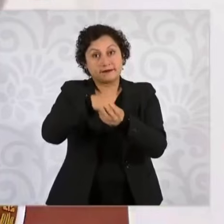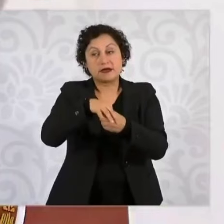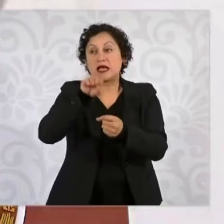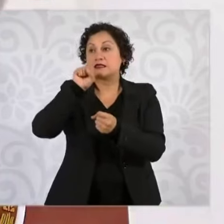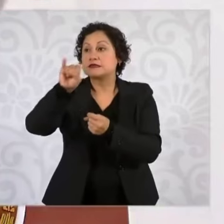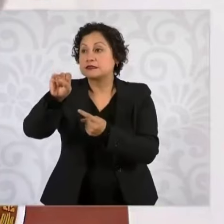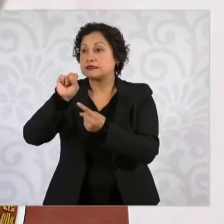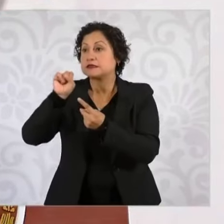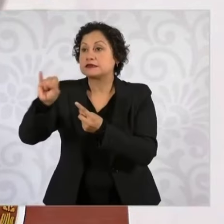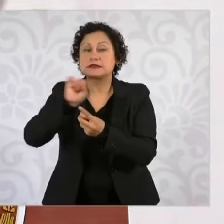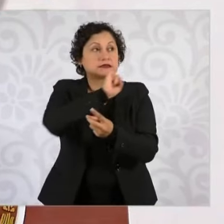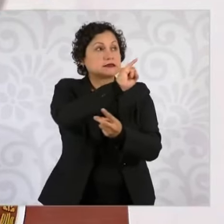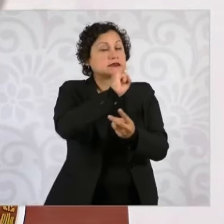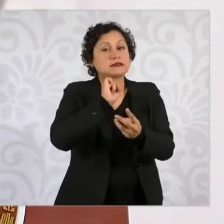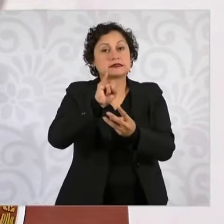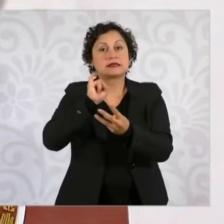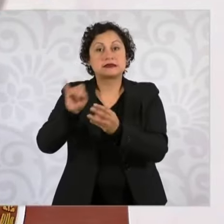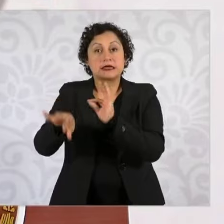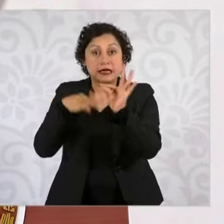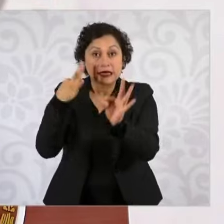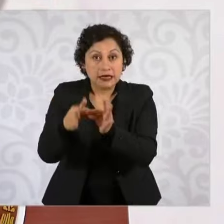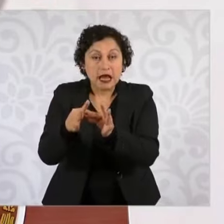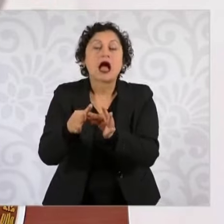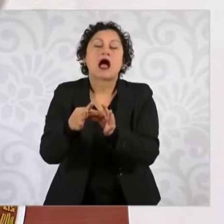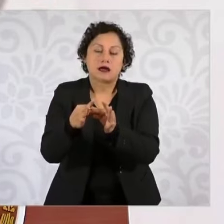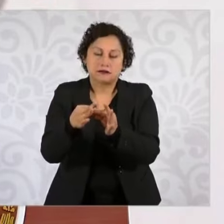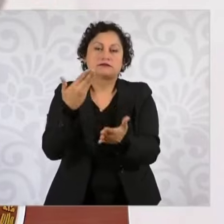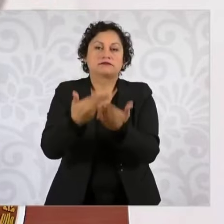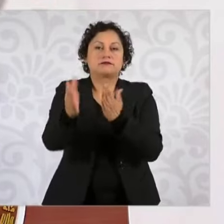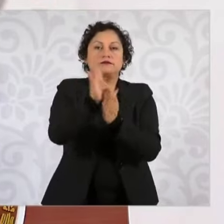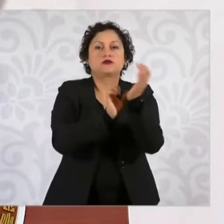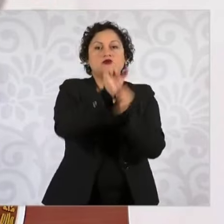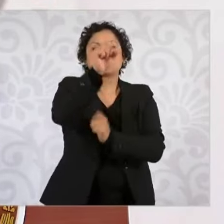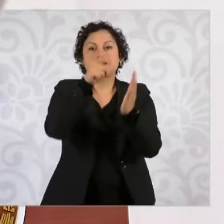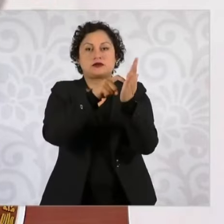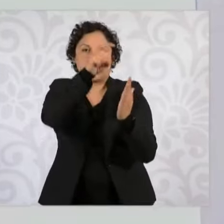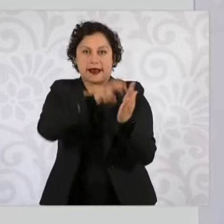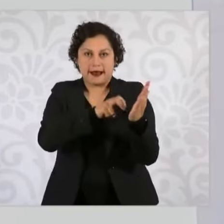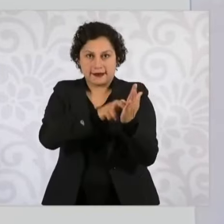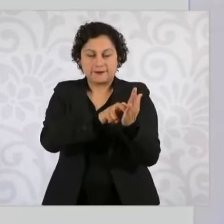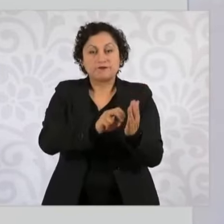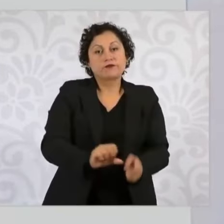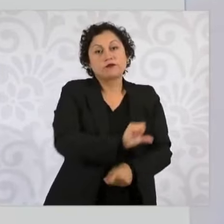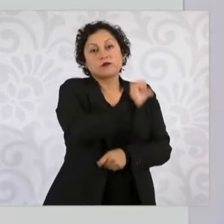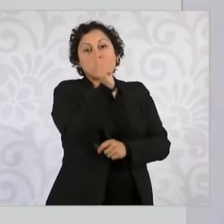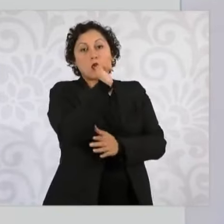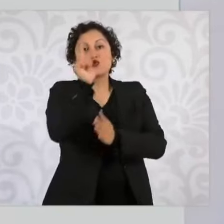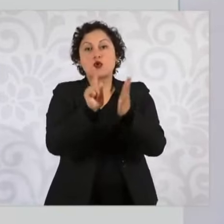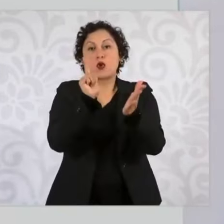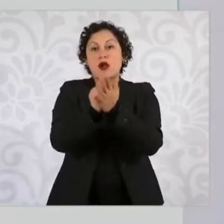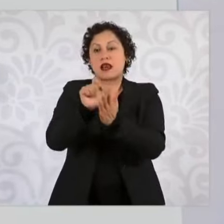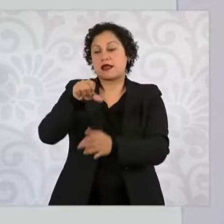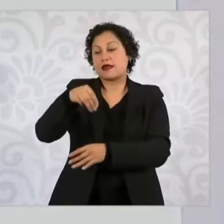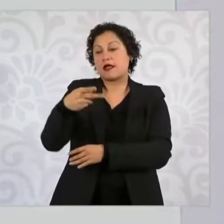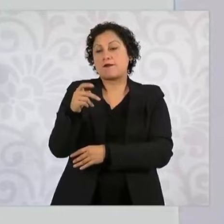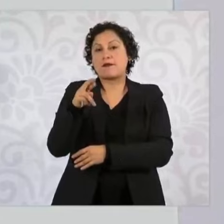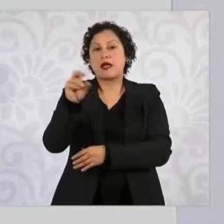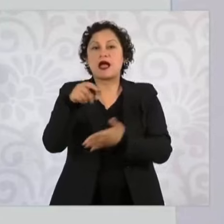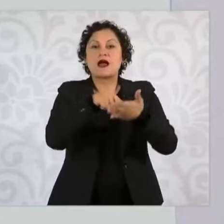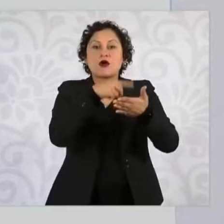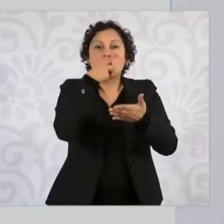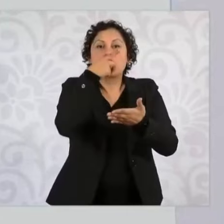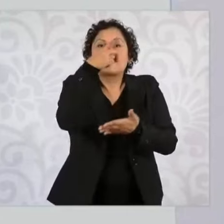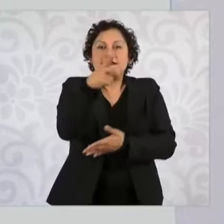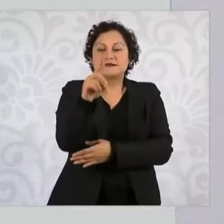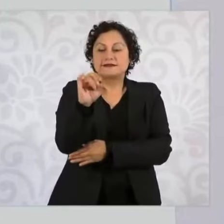viene el cambio constitucional. Y la ley de amparo dice, es improcedente, o sea,